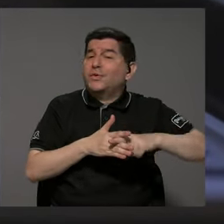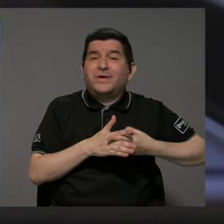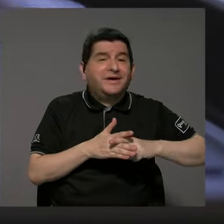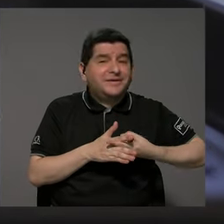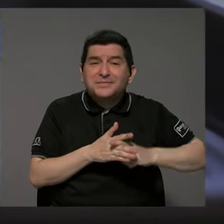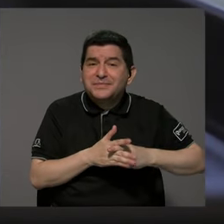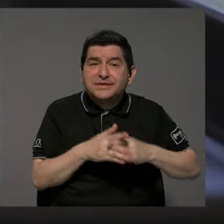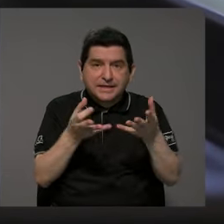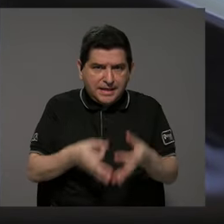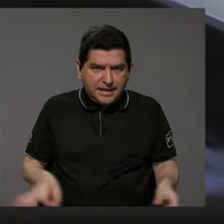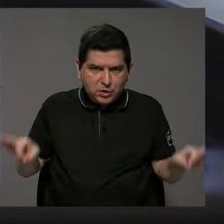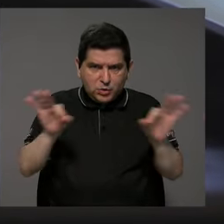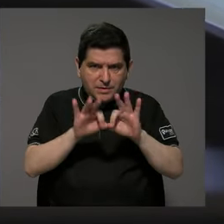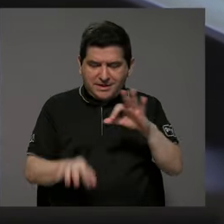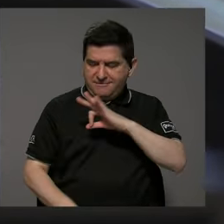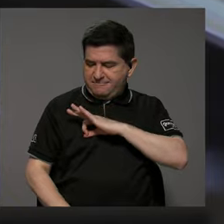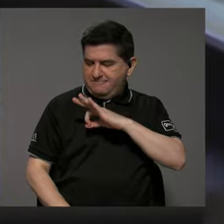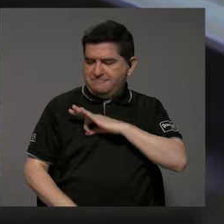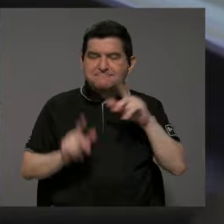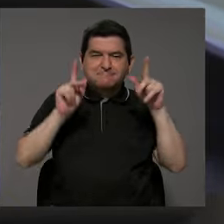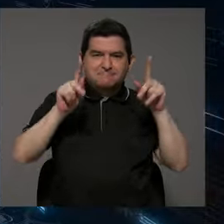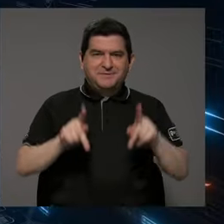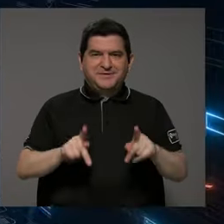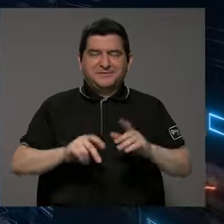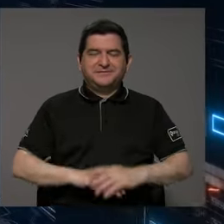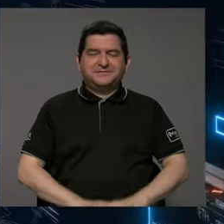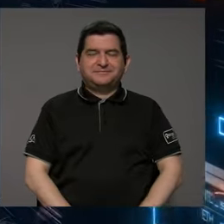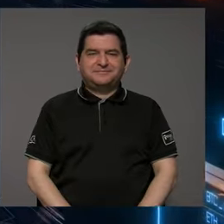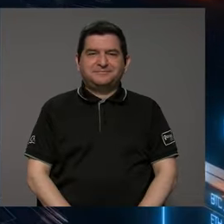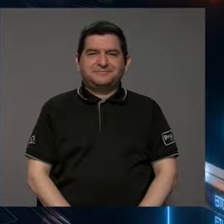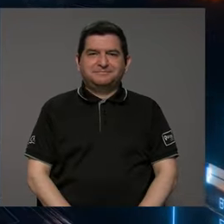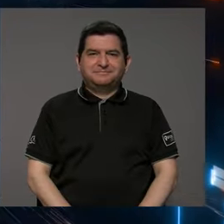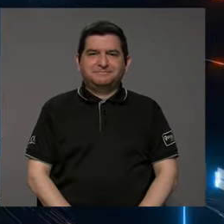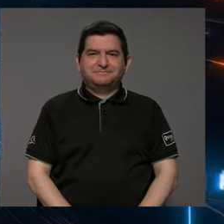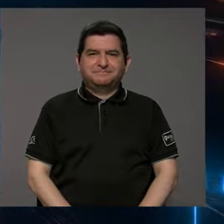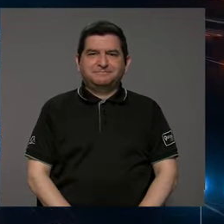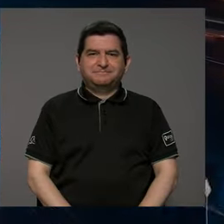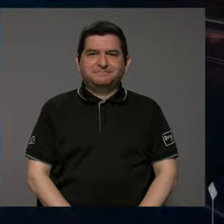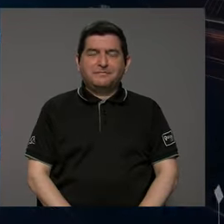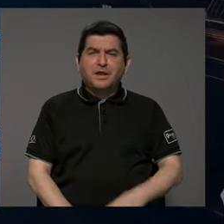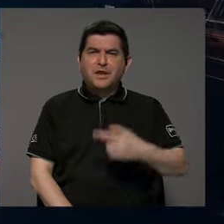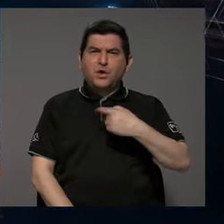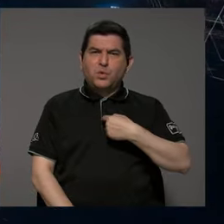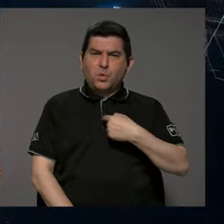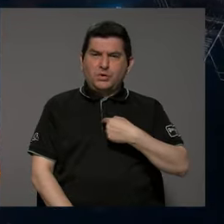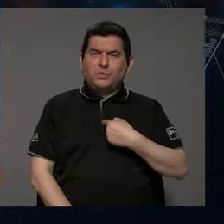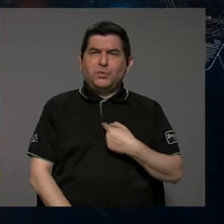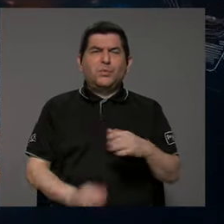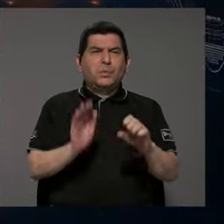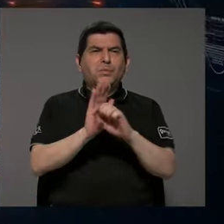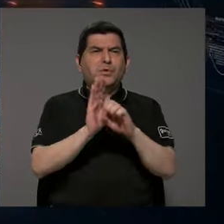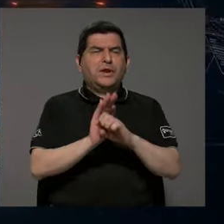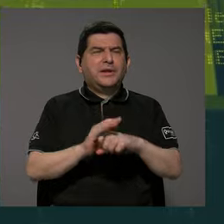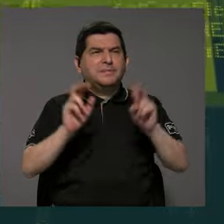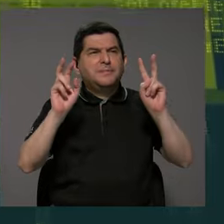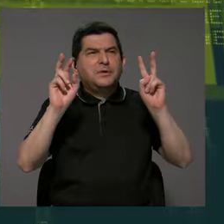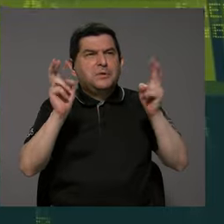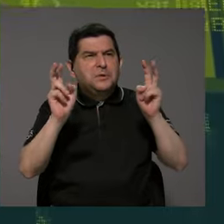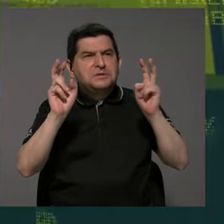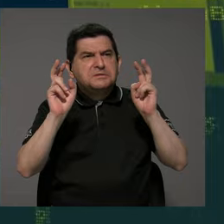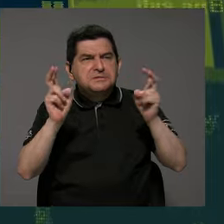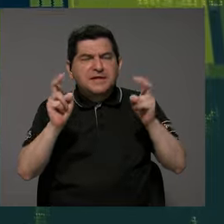y que finalmente lo importante es el bienestar de las personas y pues mucho cuando uno se da, por ejemplo, a temas de